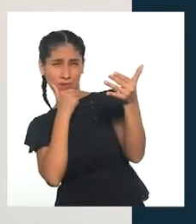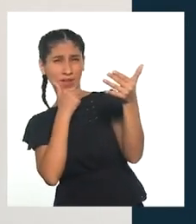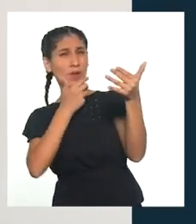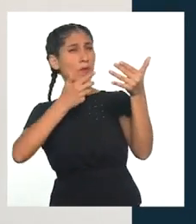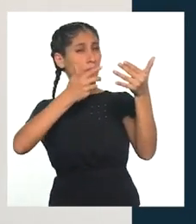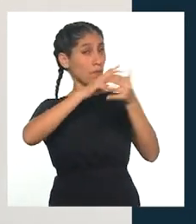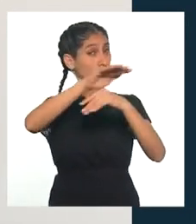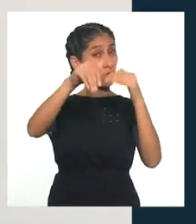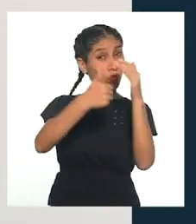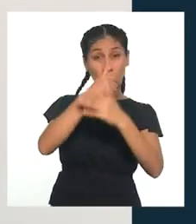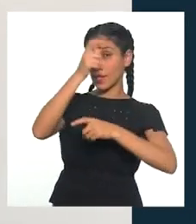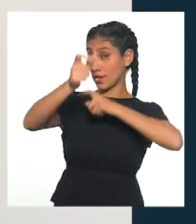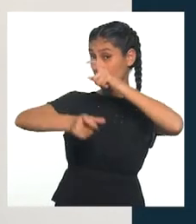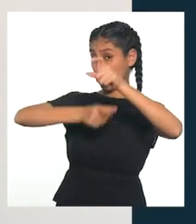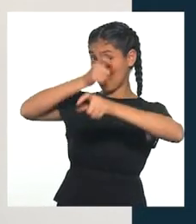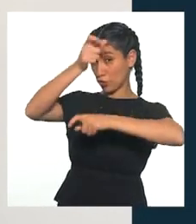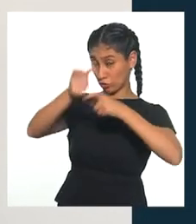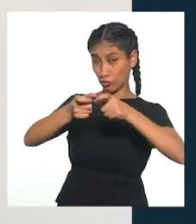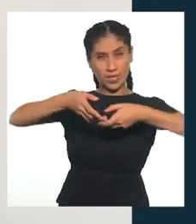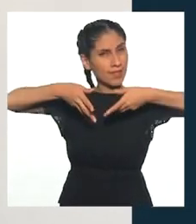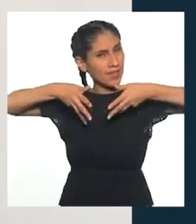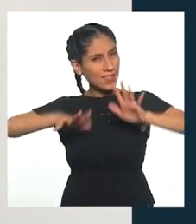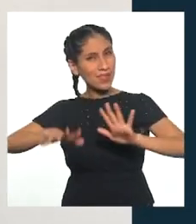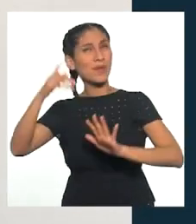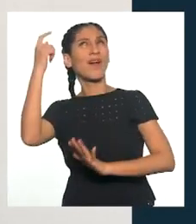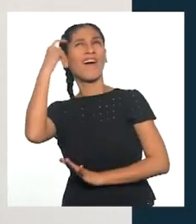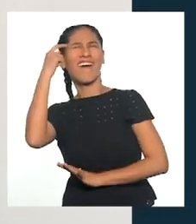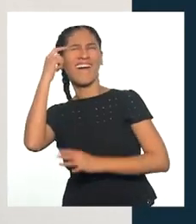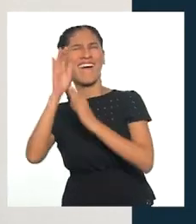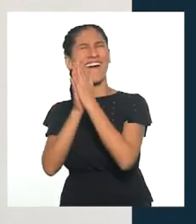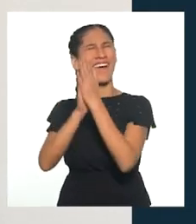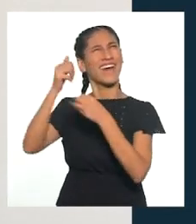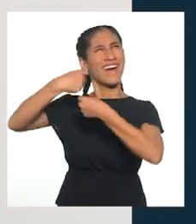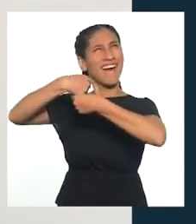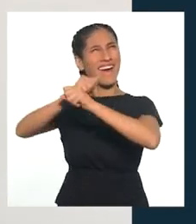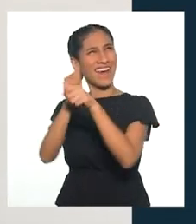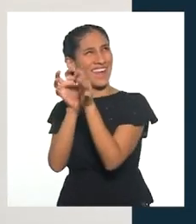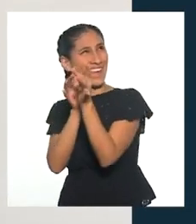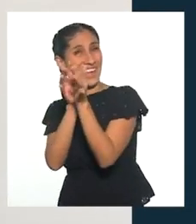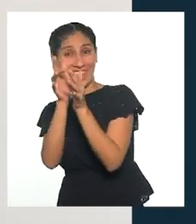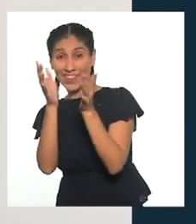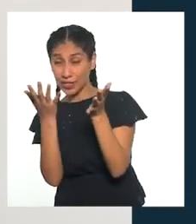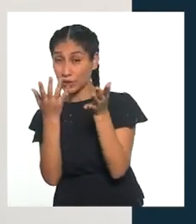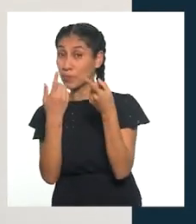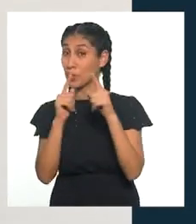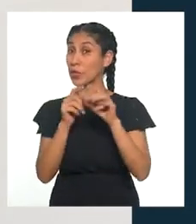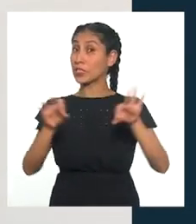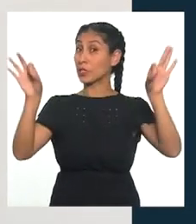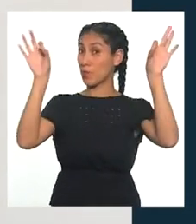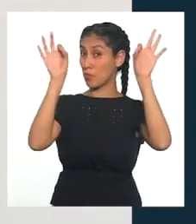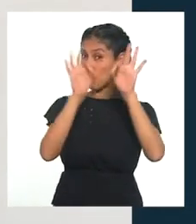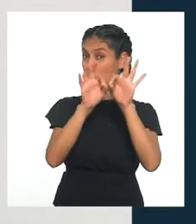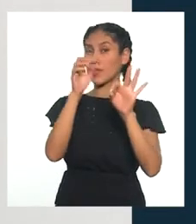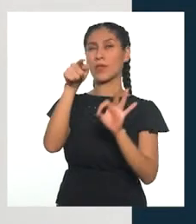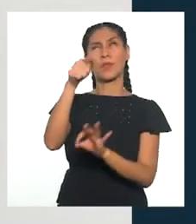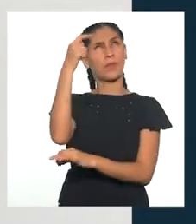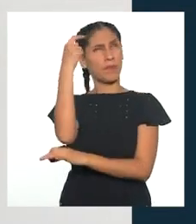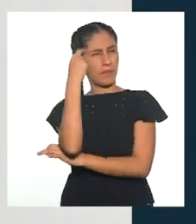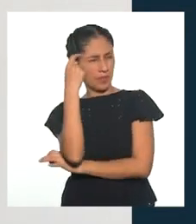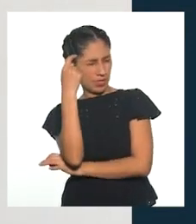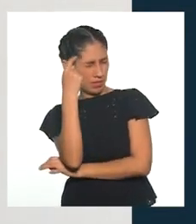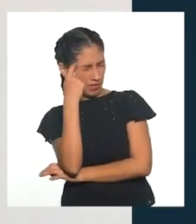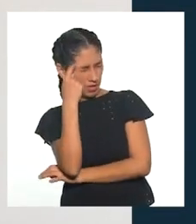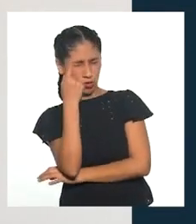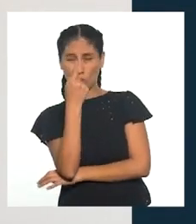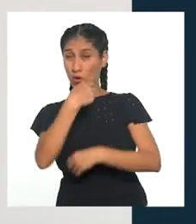Todos los seres humanos nacemos creativos. Debemos entender la creatividad como una capacidad innata de las